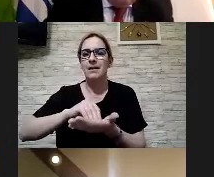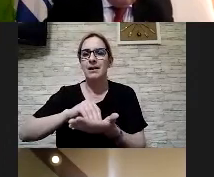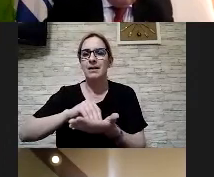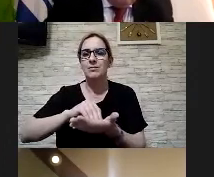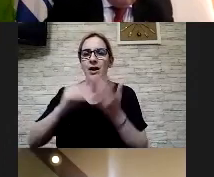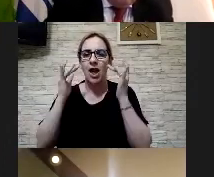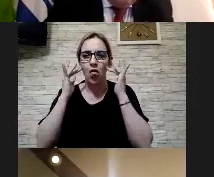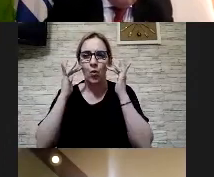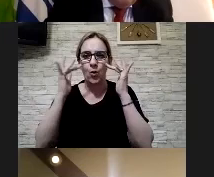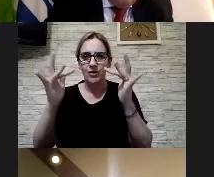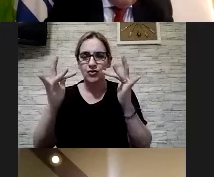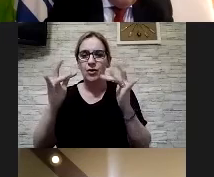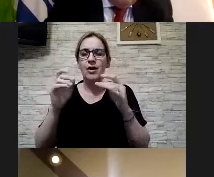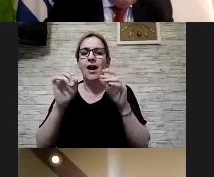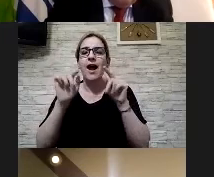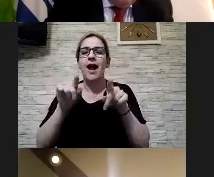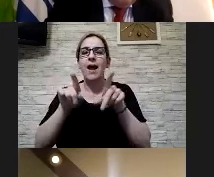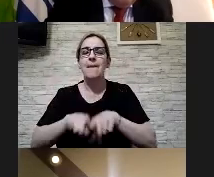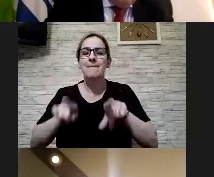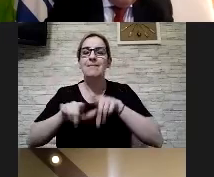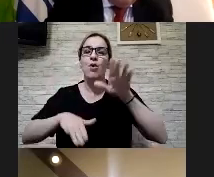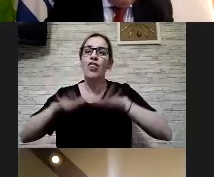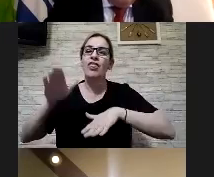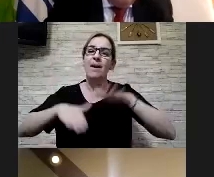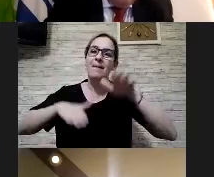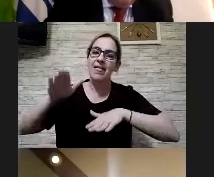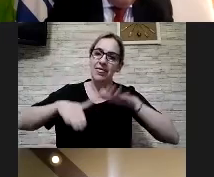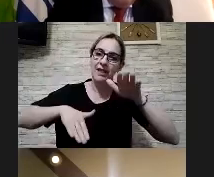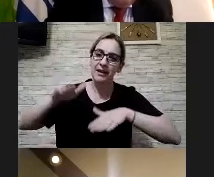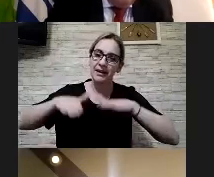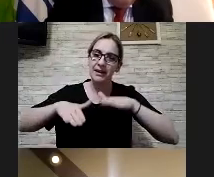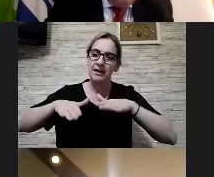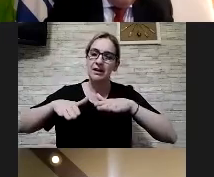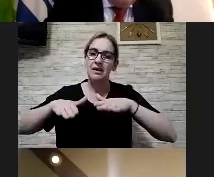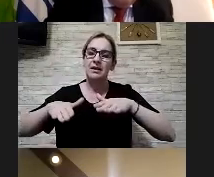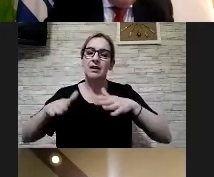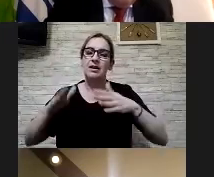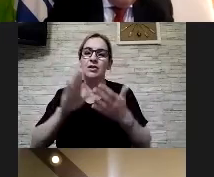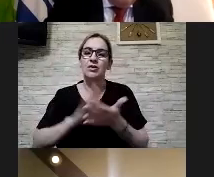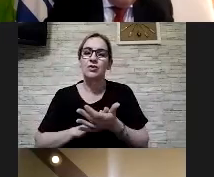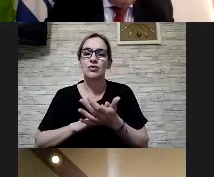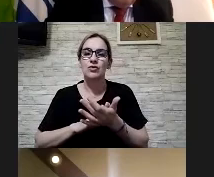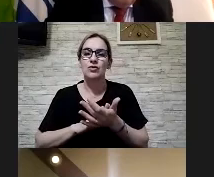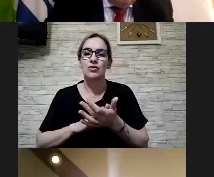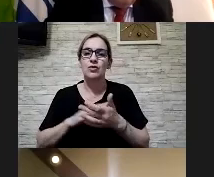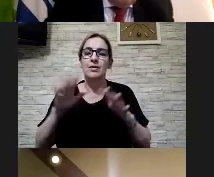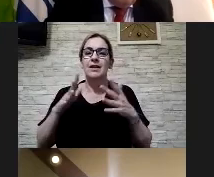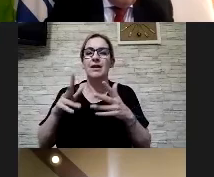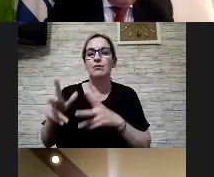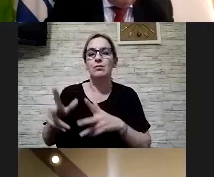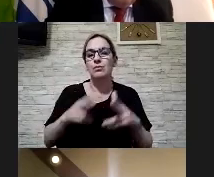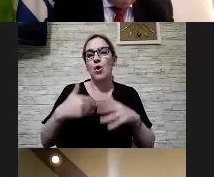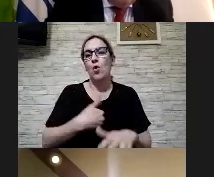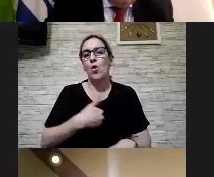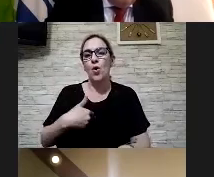yo creo que ahí obviamente depende como decimos anteriormente bueno del lugar donde uno esté también el rol que uno